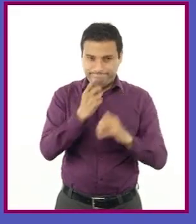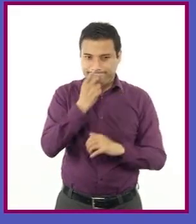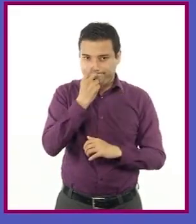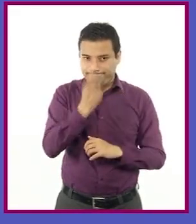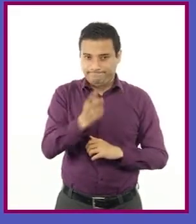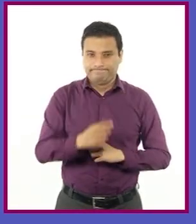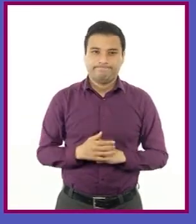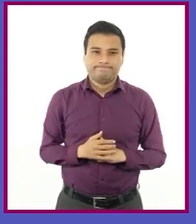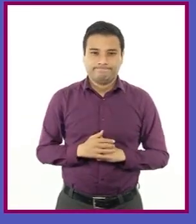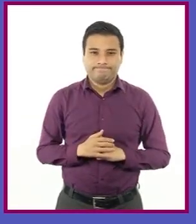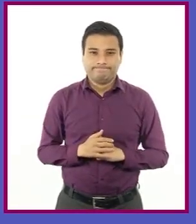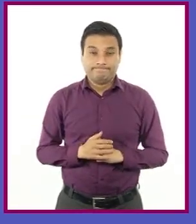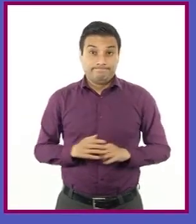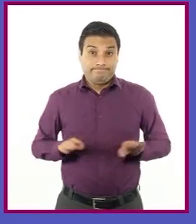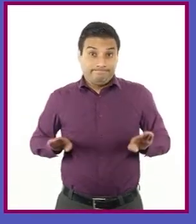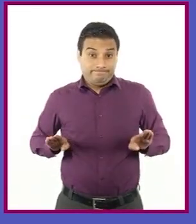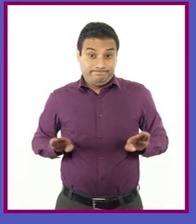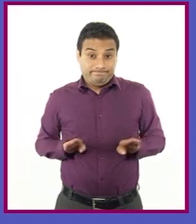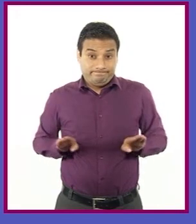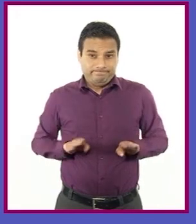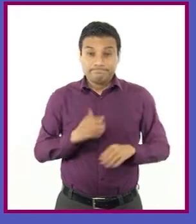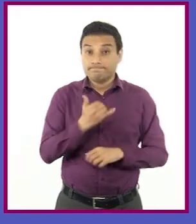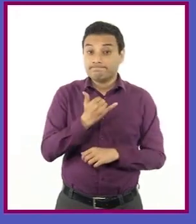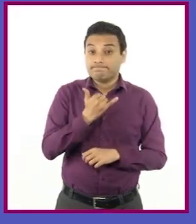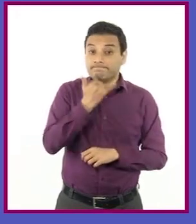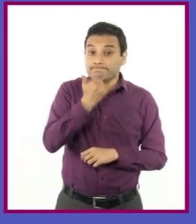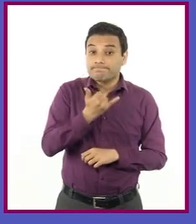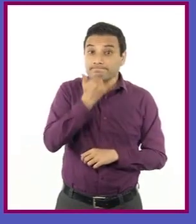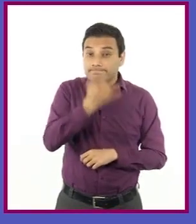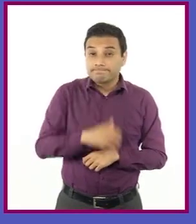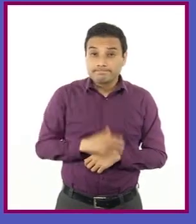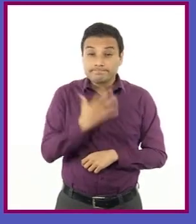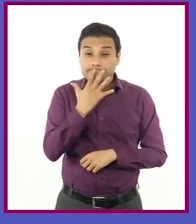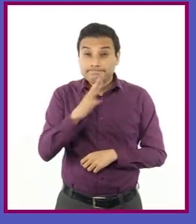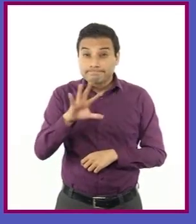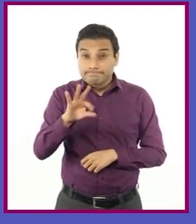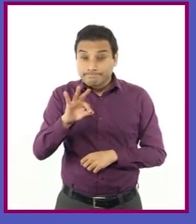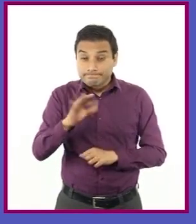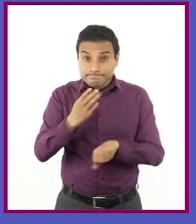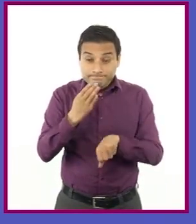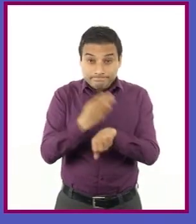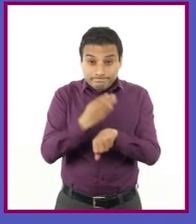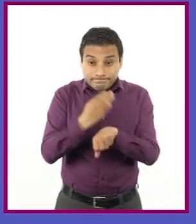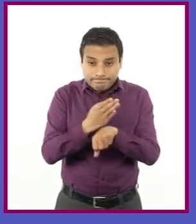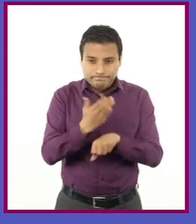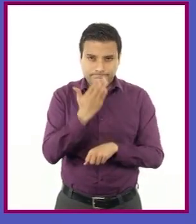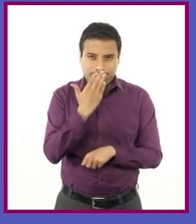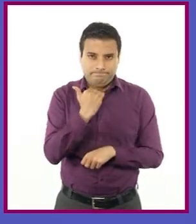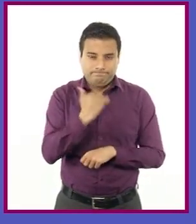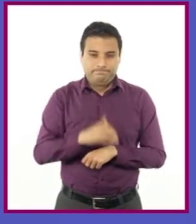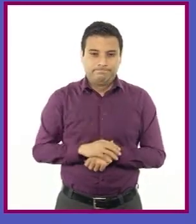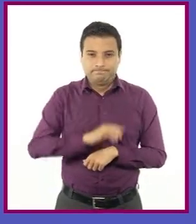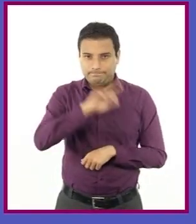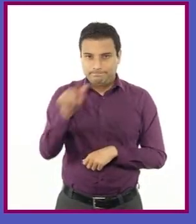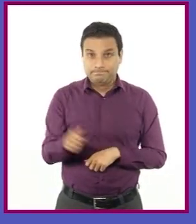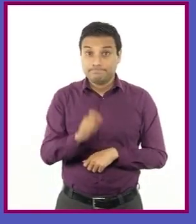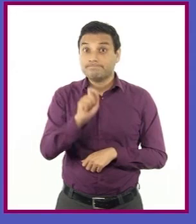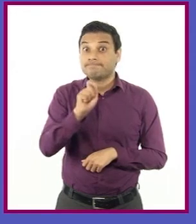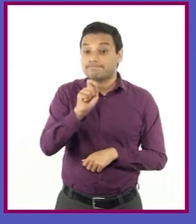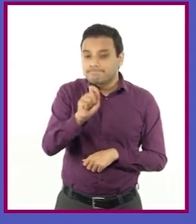conductas incorrectas menores no están sujetas a sanciones. Y ahí aparece un punto y seguido.